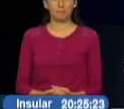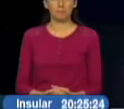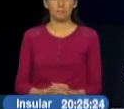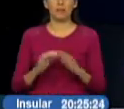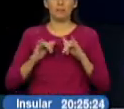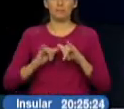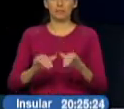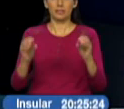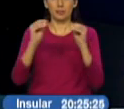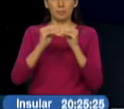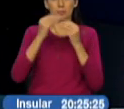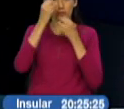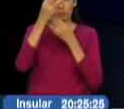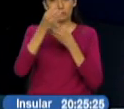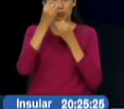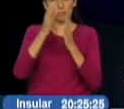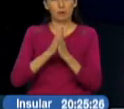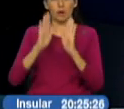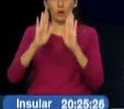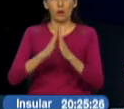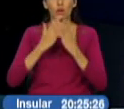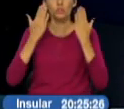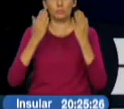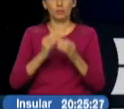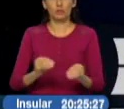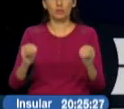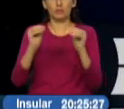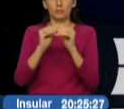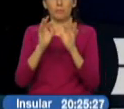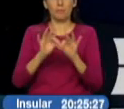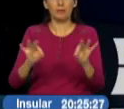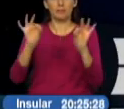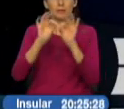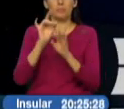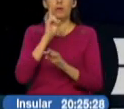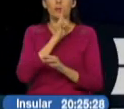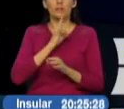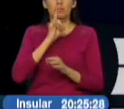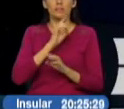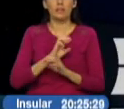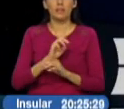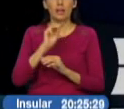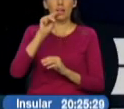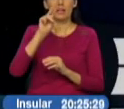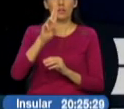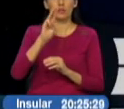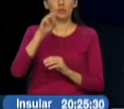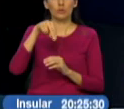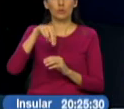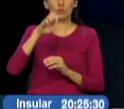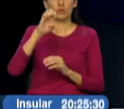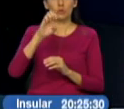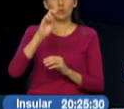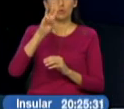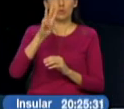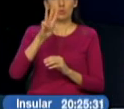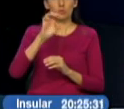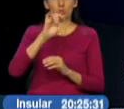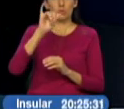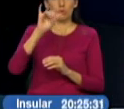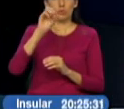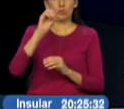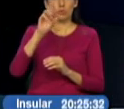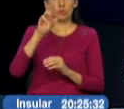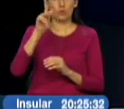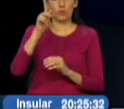Seguimos informando uno de los periódicos más influyentes de Estados Unidos y del mundo el New York Times dedicó un espacio al presidente electo Lenín Moreno